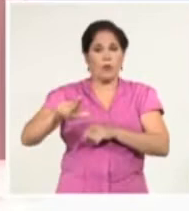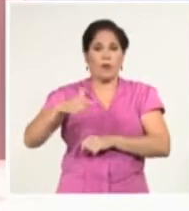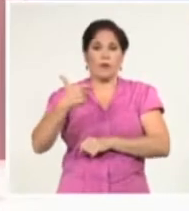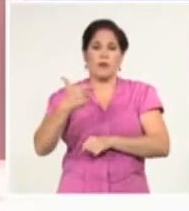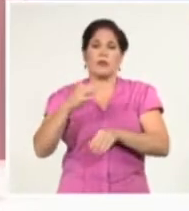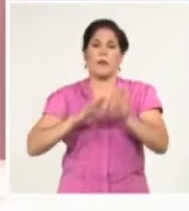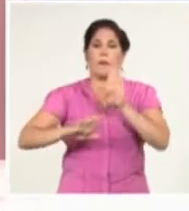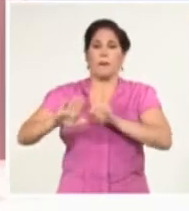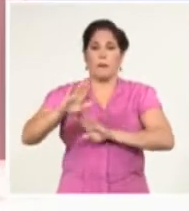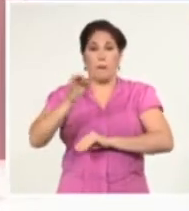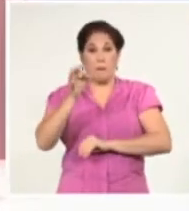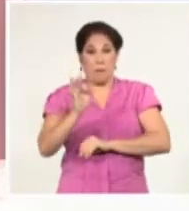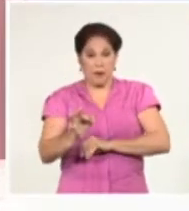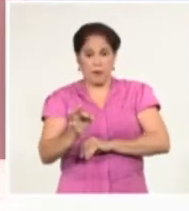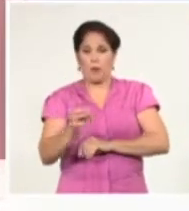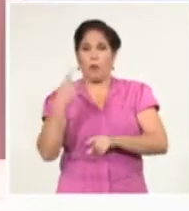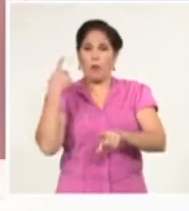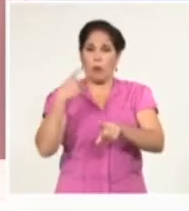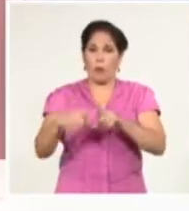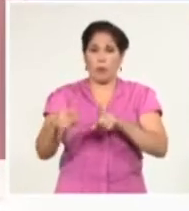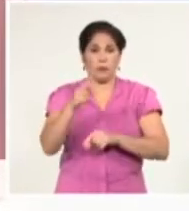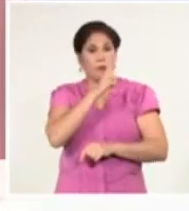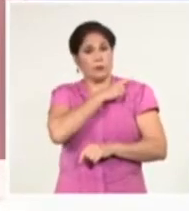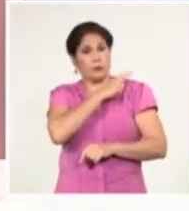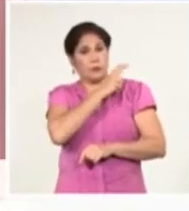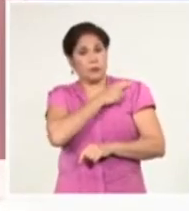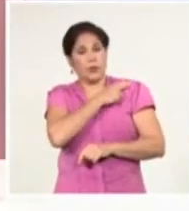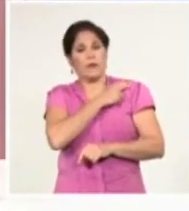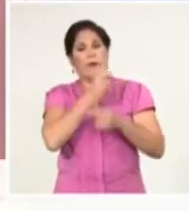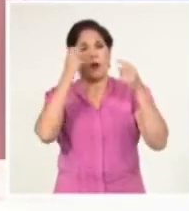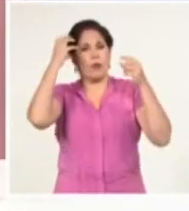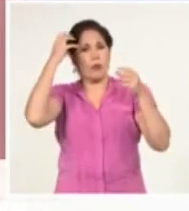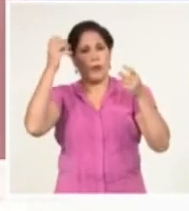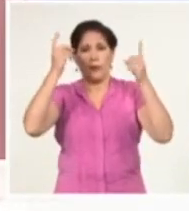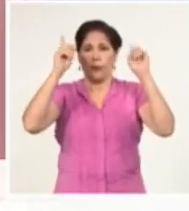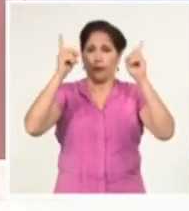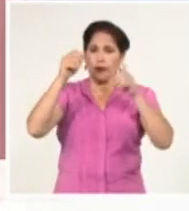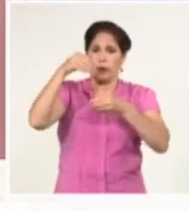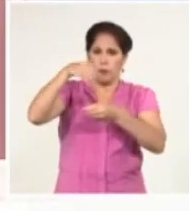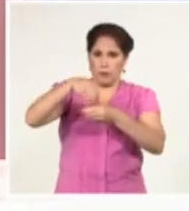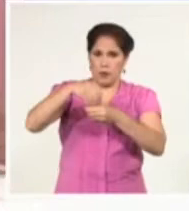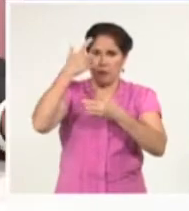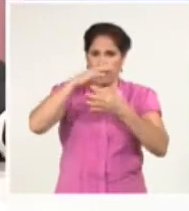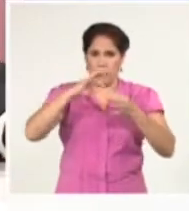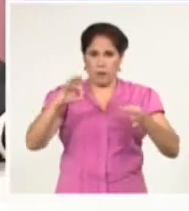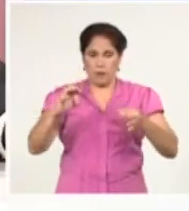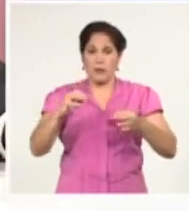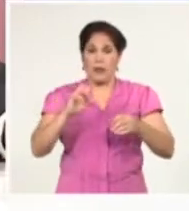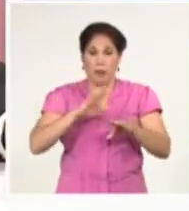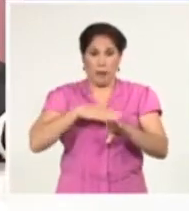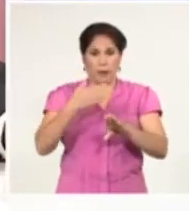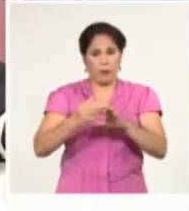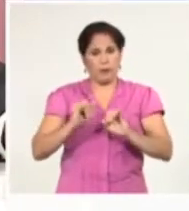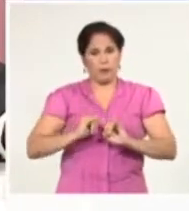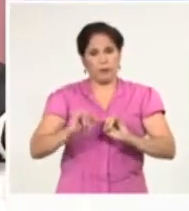órgano, Ricardo Concepción Rodríguez, y las autoridades locales. Tendremos, por supuesto, más detalles en próximos espacios informativos.